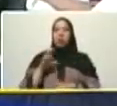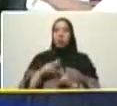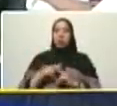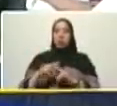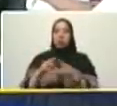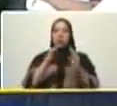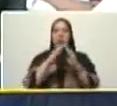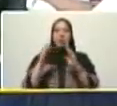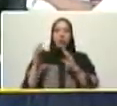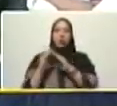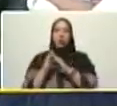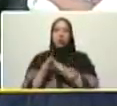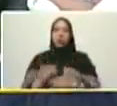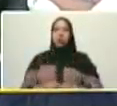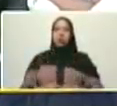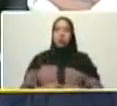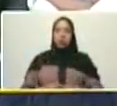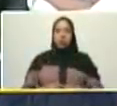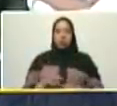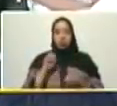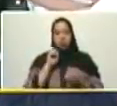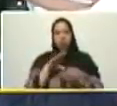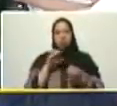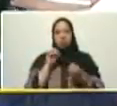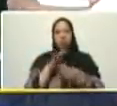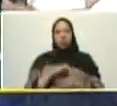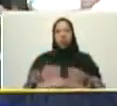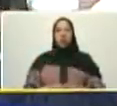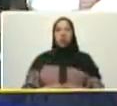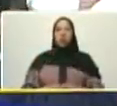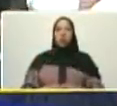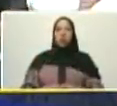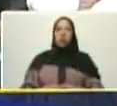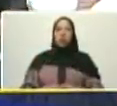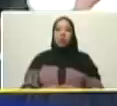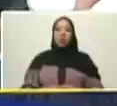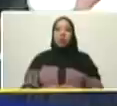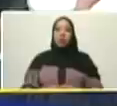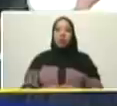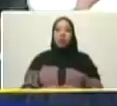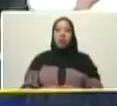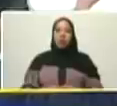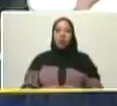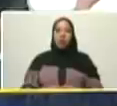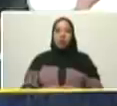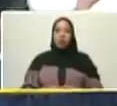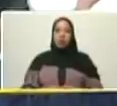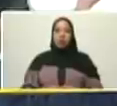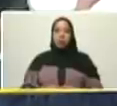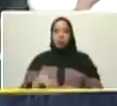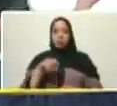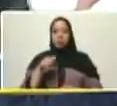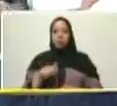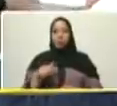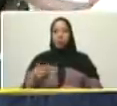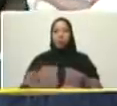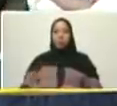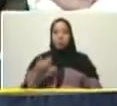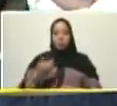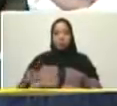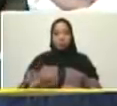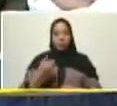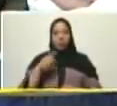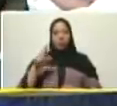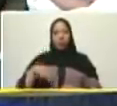vivienda Nahú un mensaje si bueno presidente de verdad que estamos bien emocionados nosotros ya que bueno arrancamos lo que es el